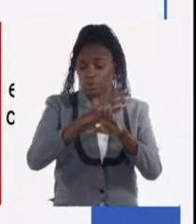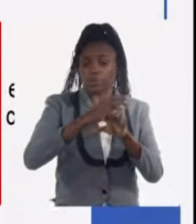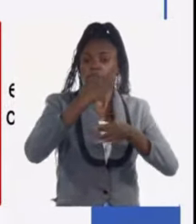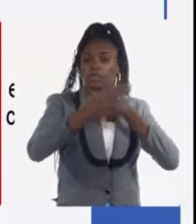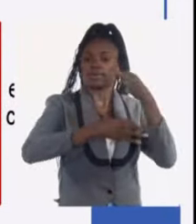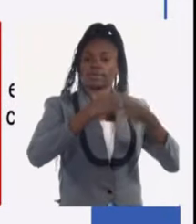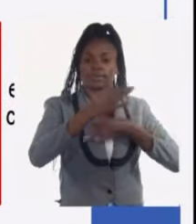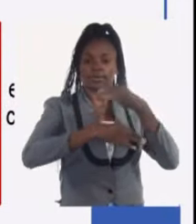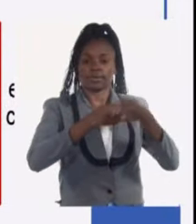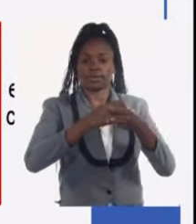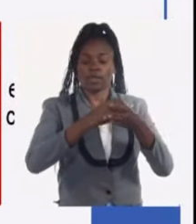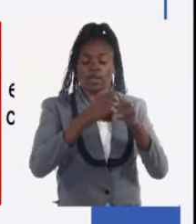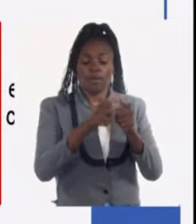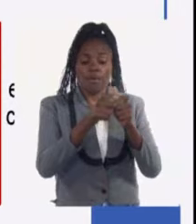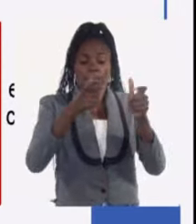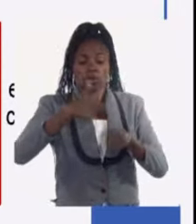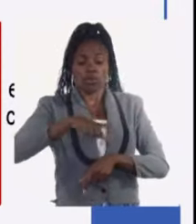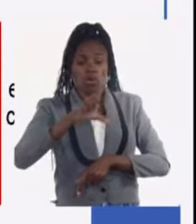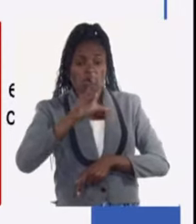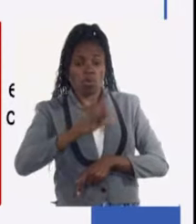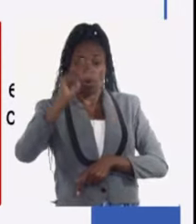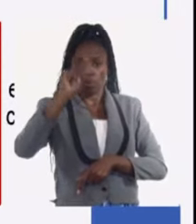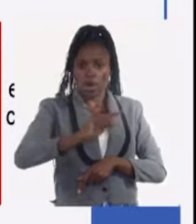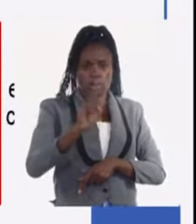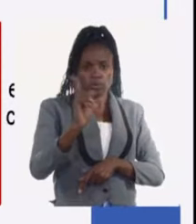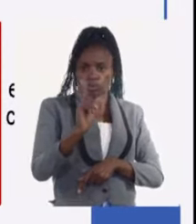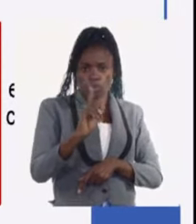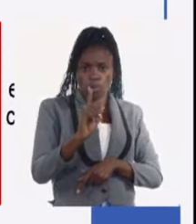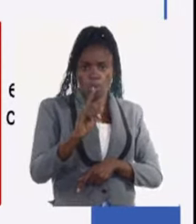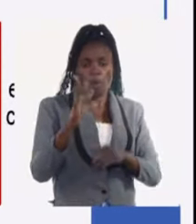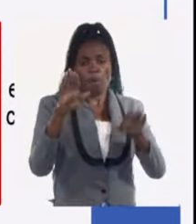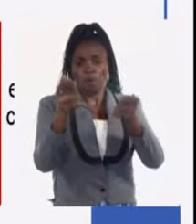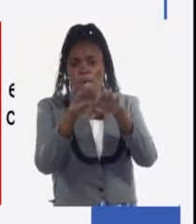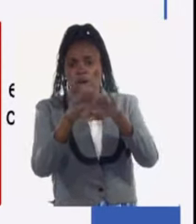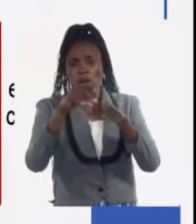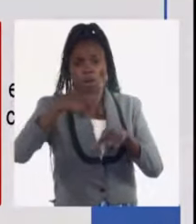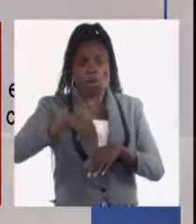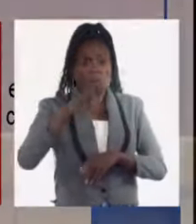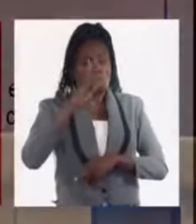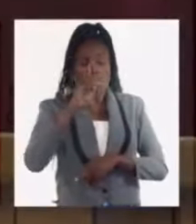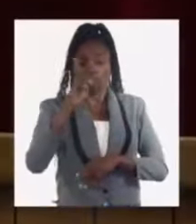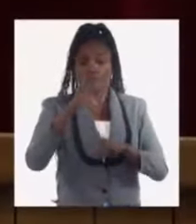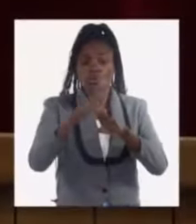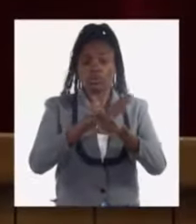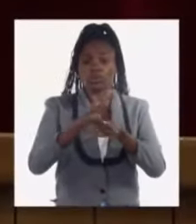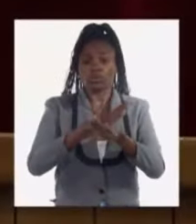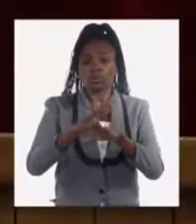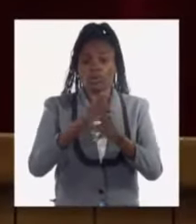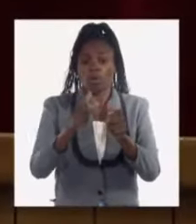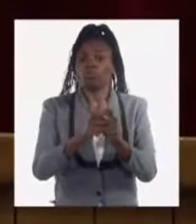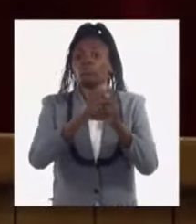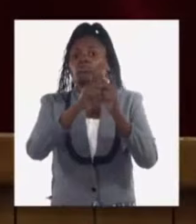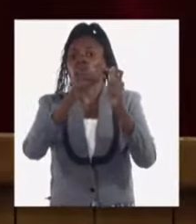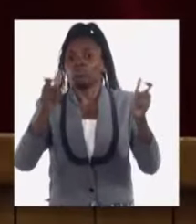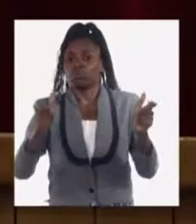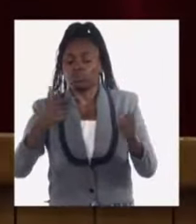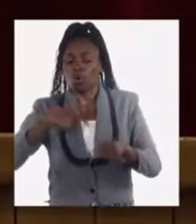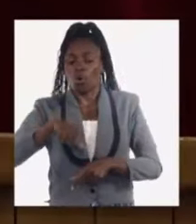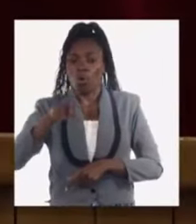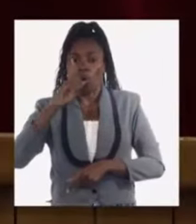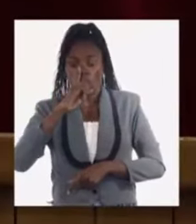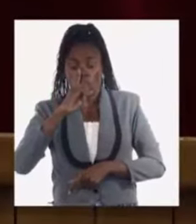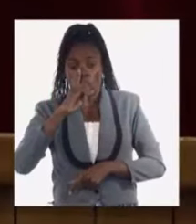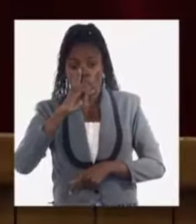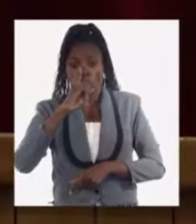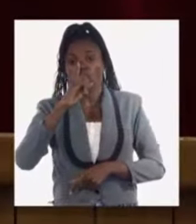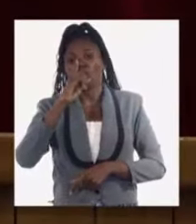no significa que los precios en julio bajaron con respecto a junio, significa que los precios en julio crecieron con respecto a junio un 1